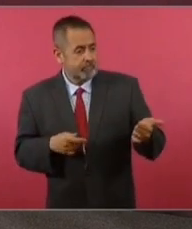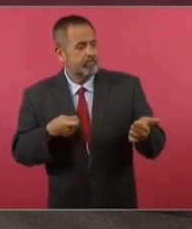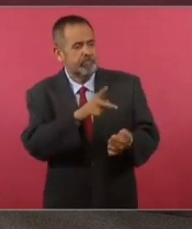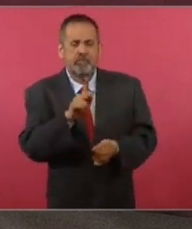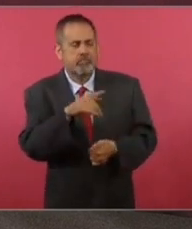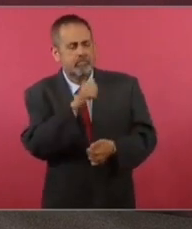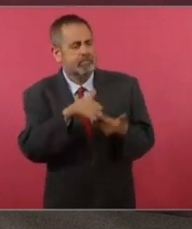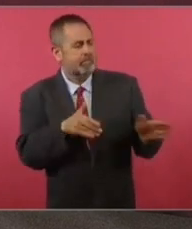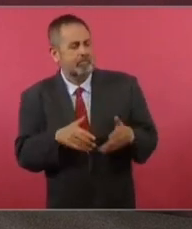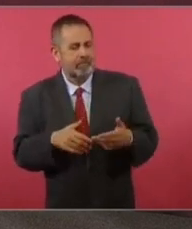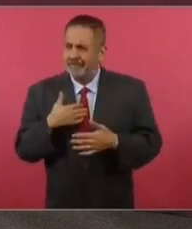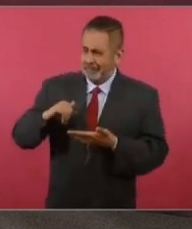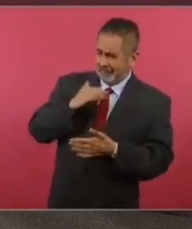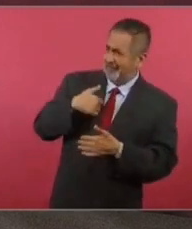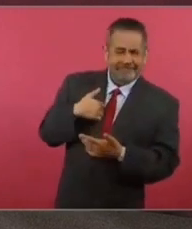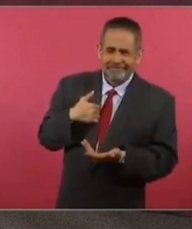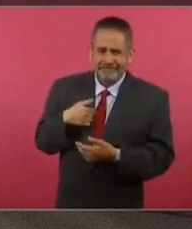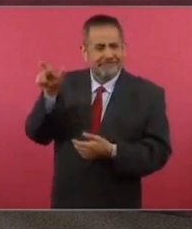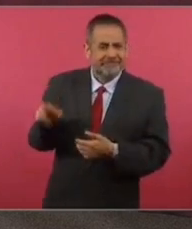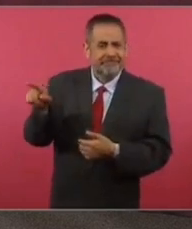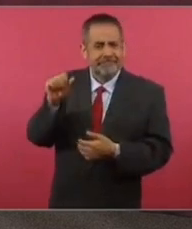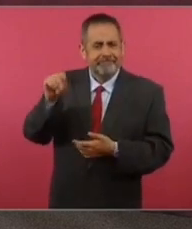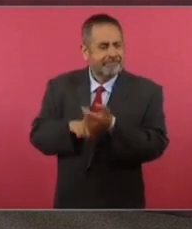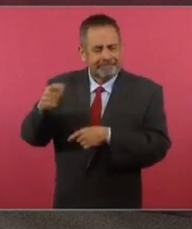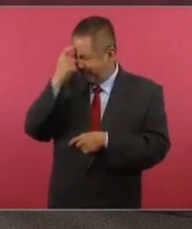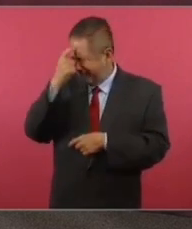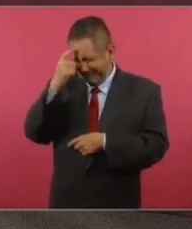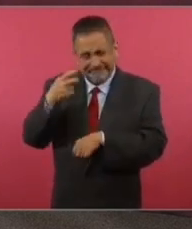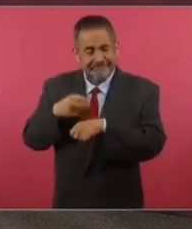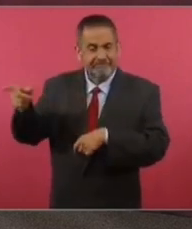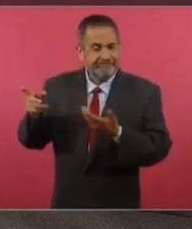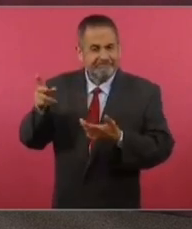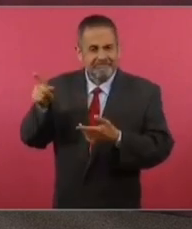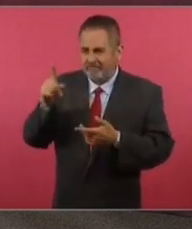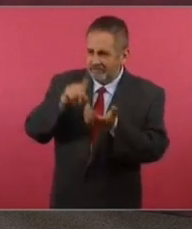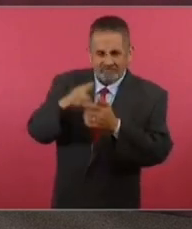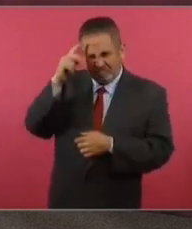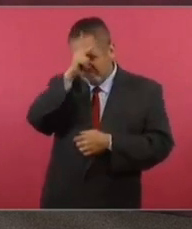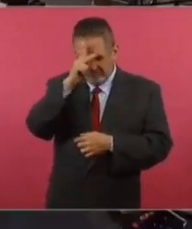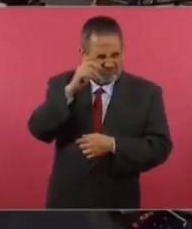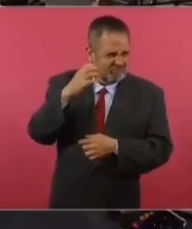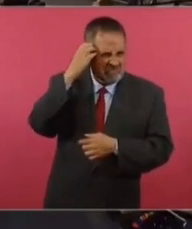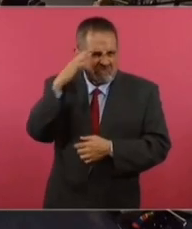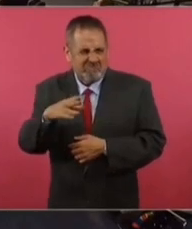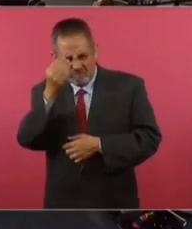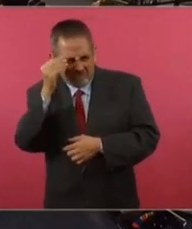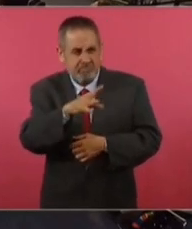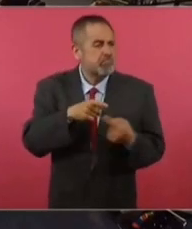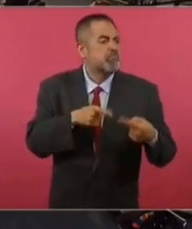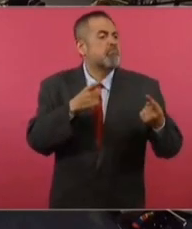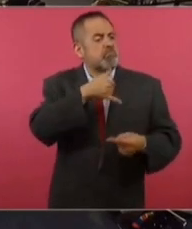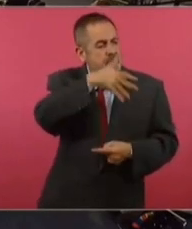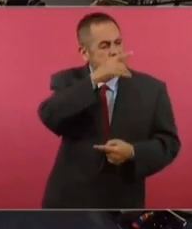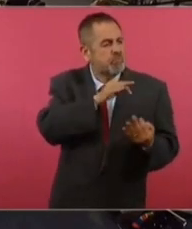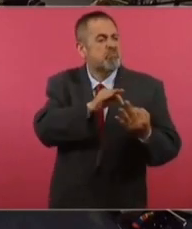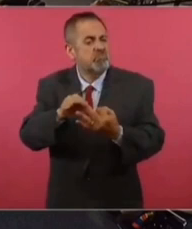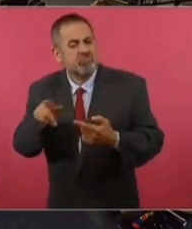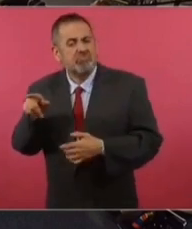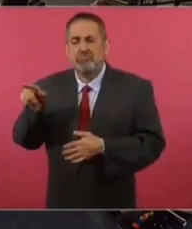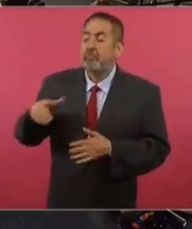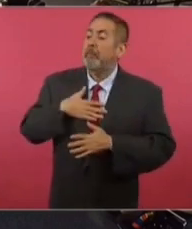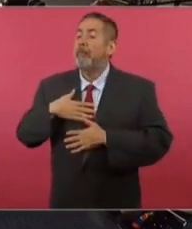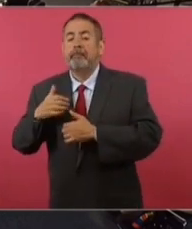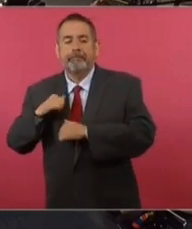que llegamos. Entonces es un hombre que tiene ese vicio de perversidad psicológica, de dividir, de confrontar, y de hacerlo con